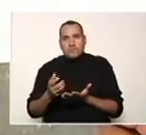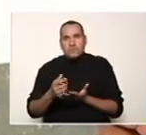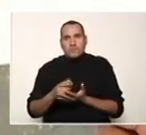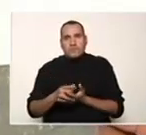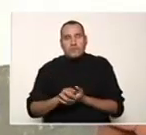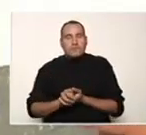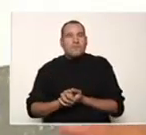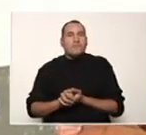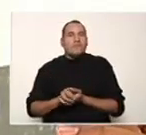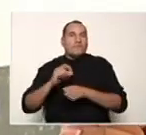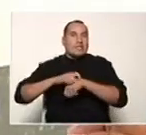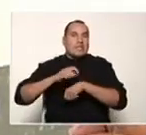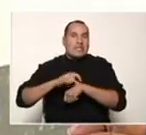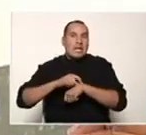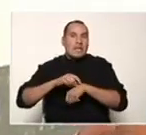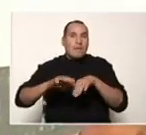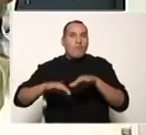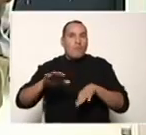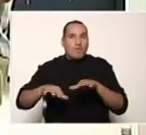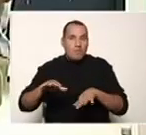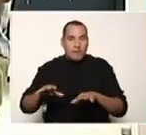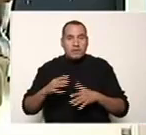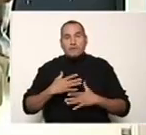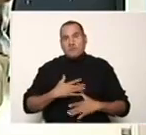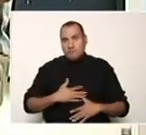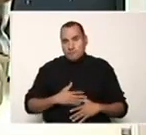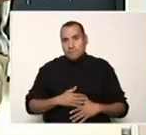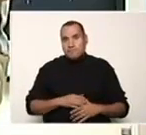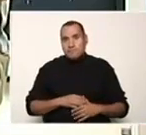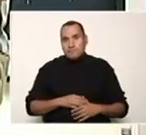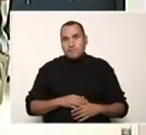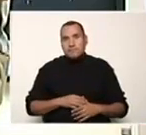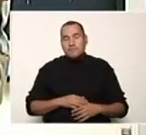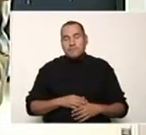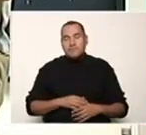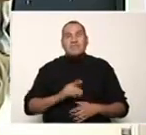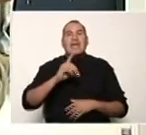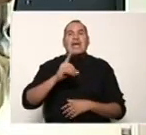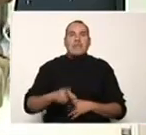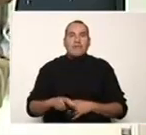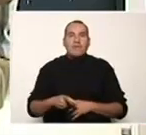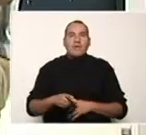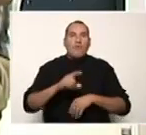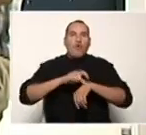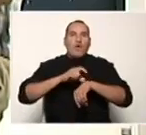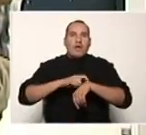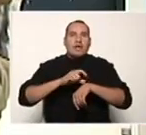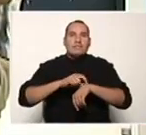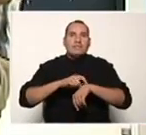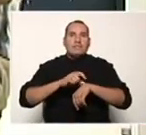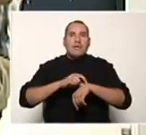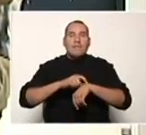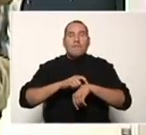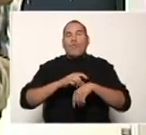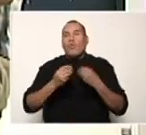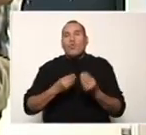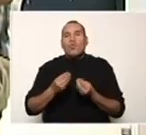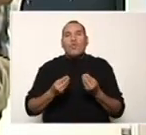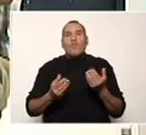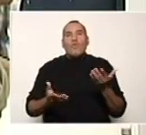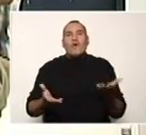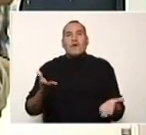curricular relacionada con el tiempo. En este caso, y es que debemos o disminuir el número de ejercicios